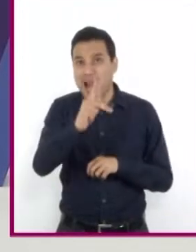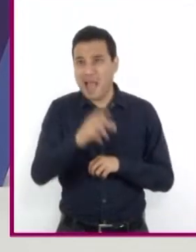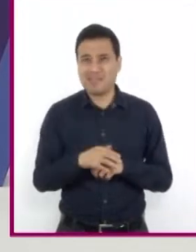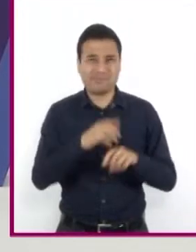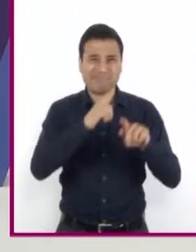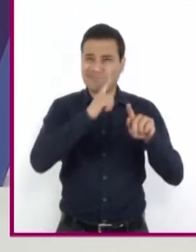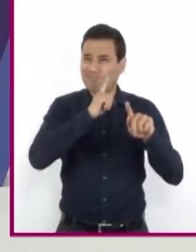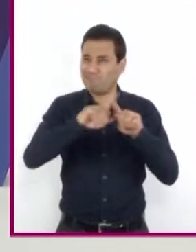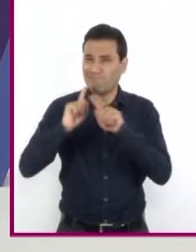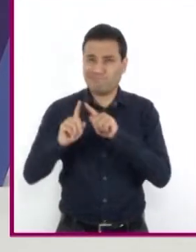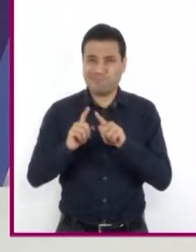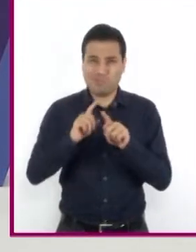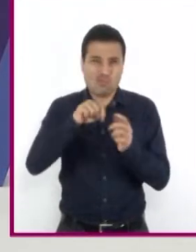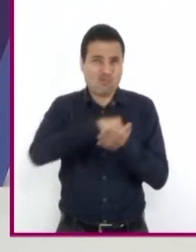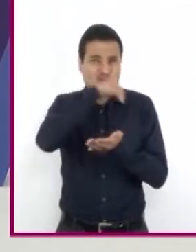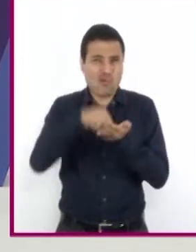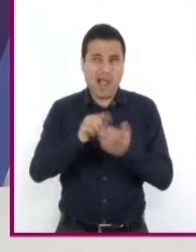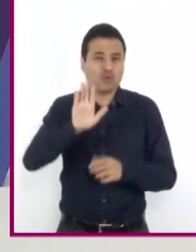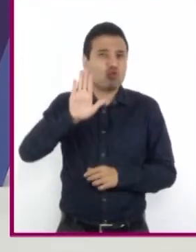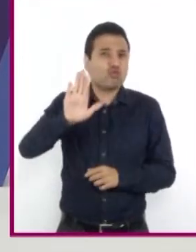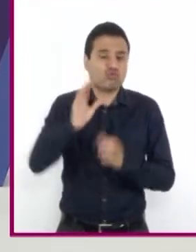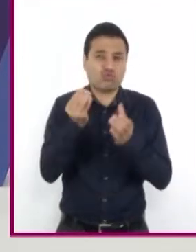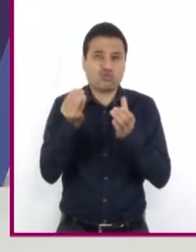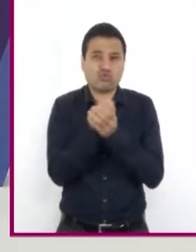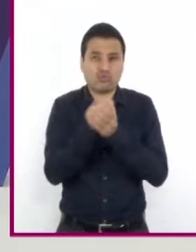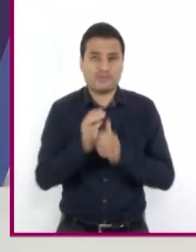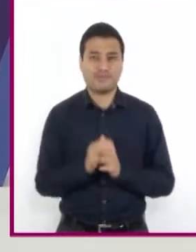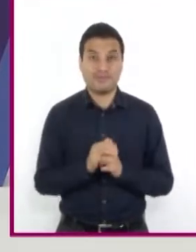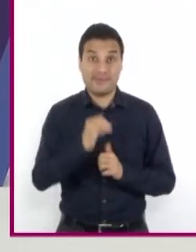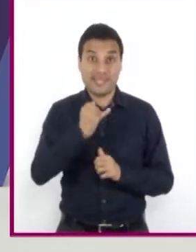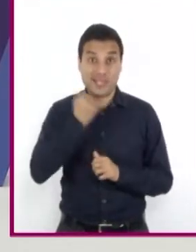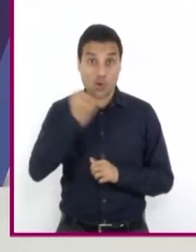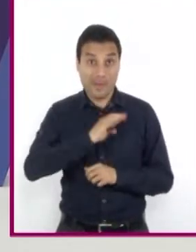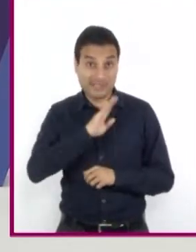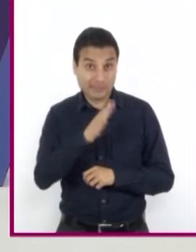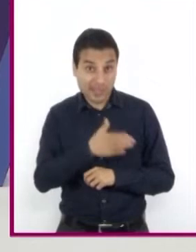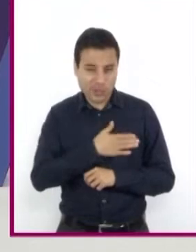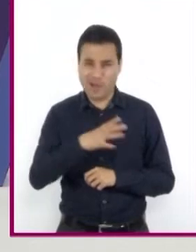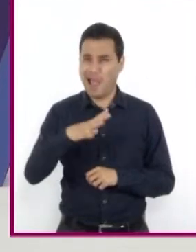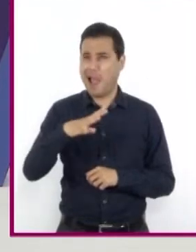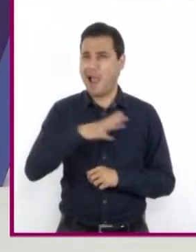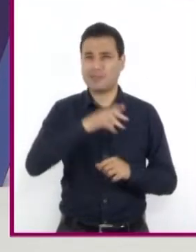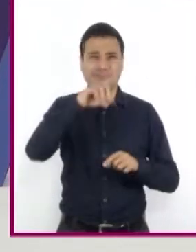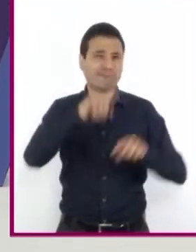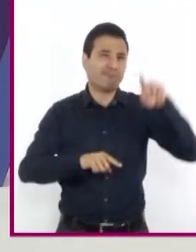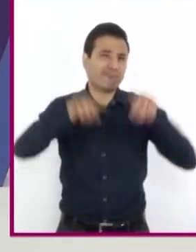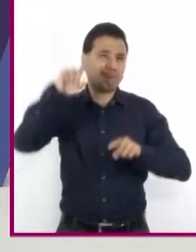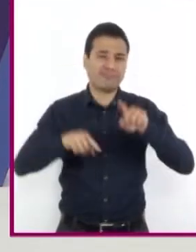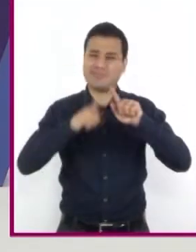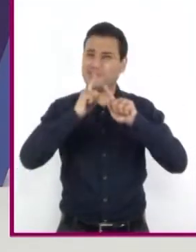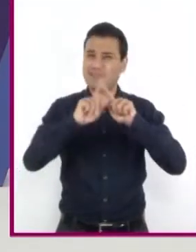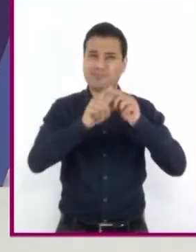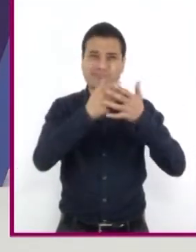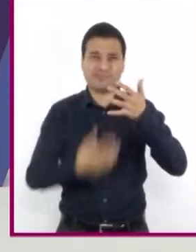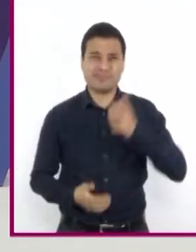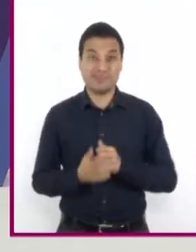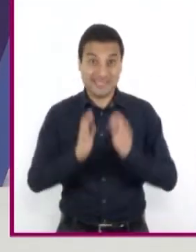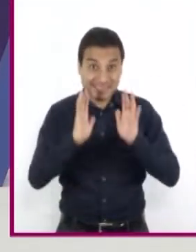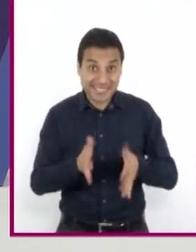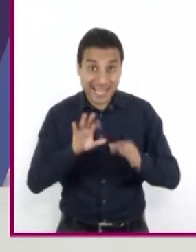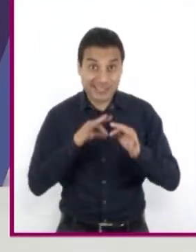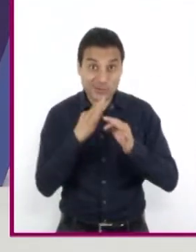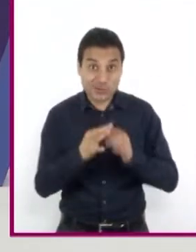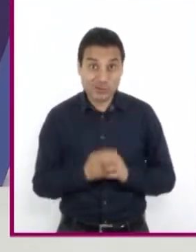características de alguna zona. Nuestra lengua es variada y con muchas posibilidades. ¿Están preparados?